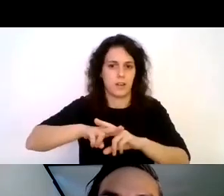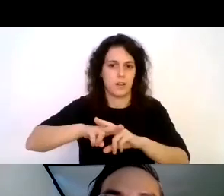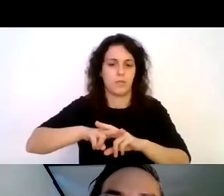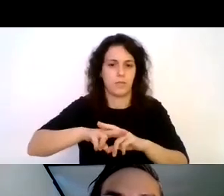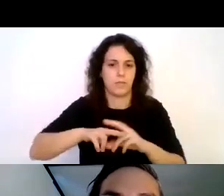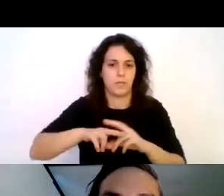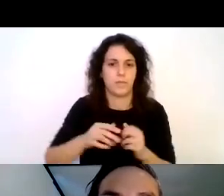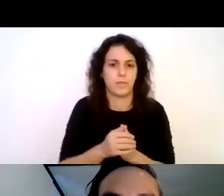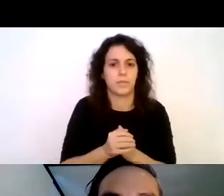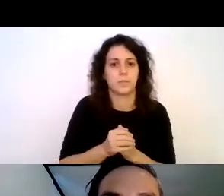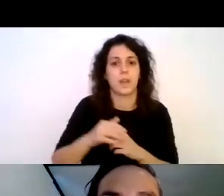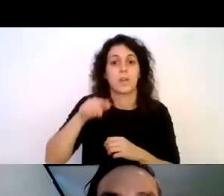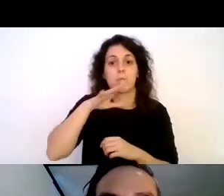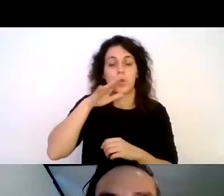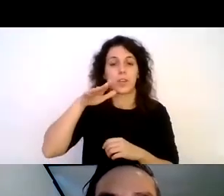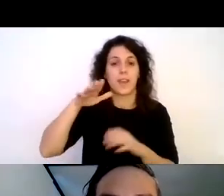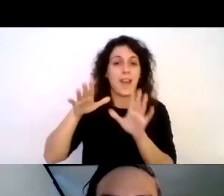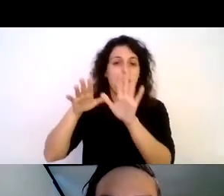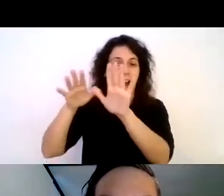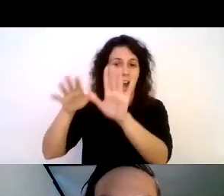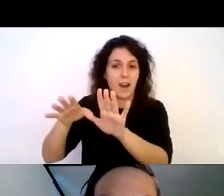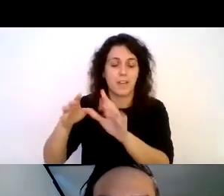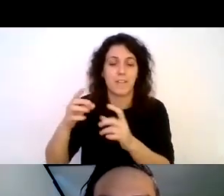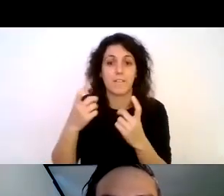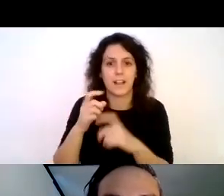que es un ave que estaba en periodo de nidificación.